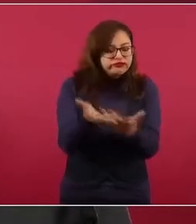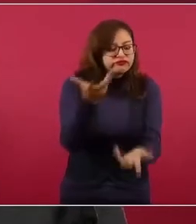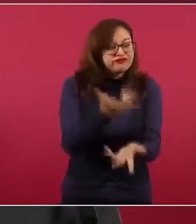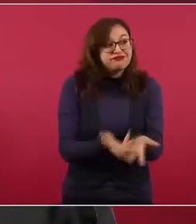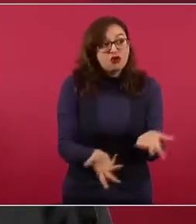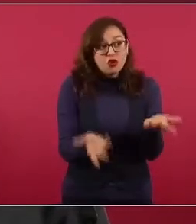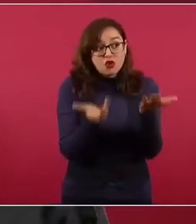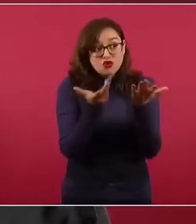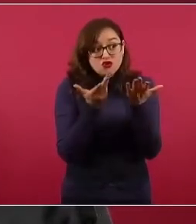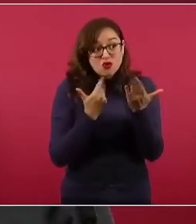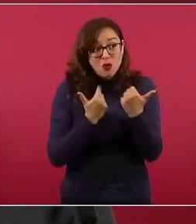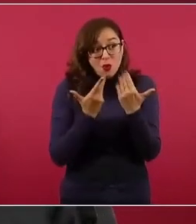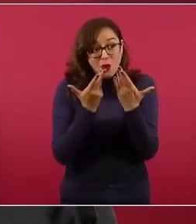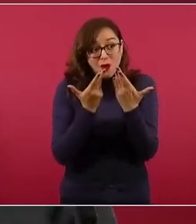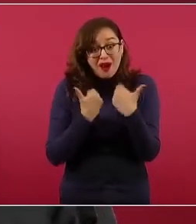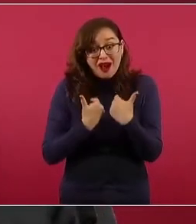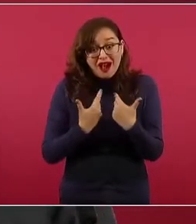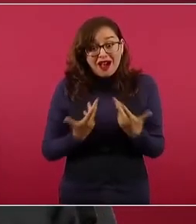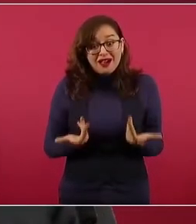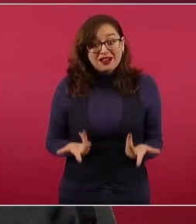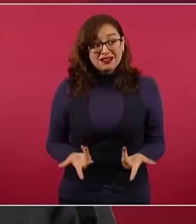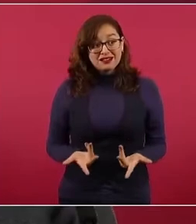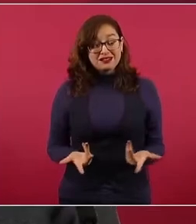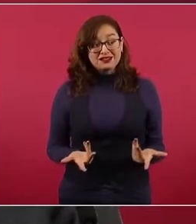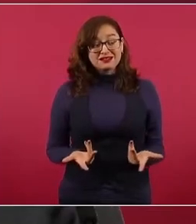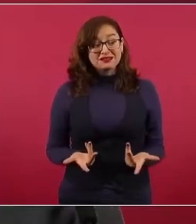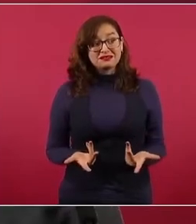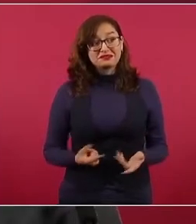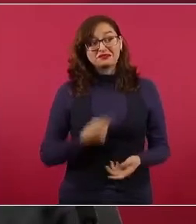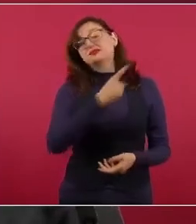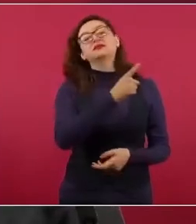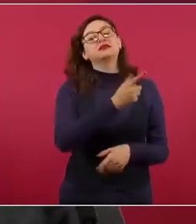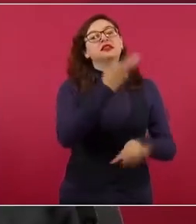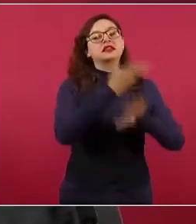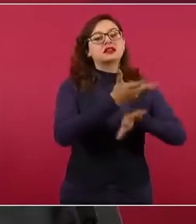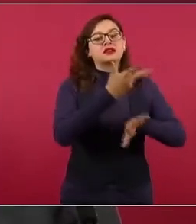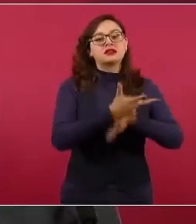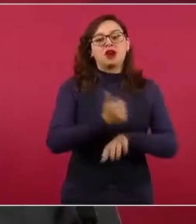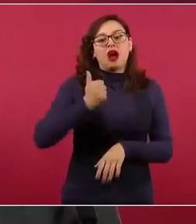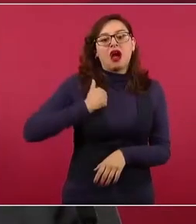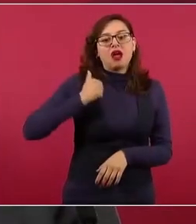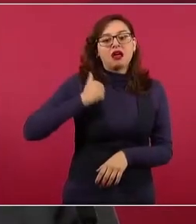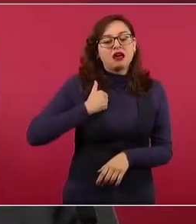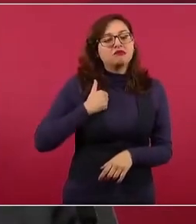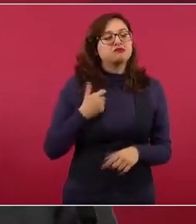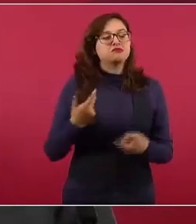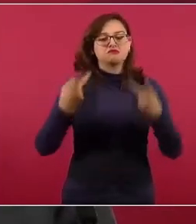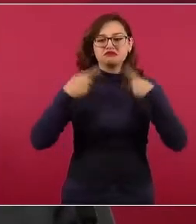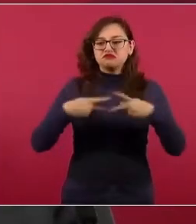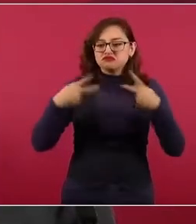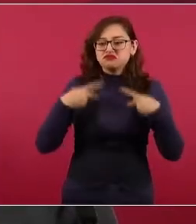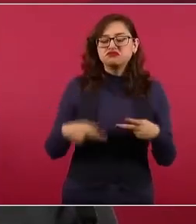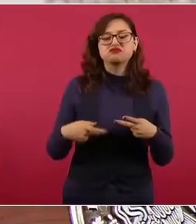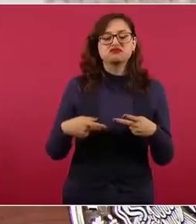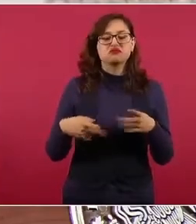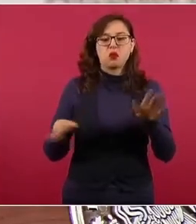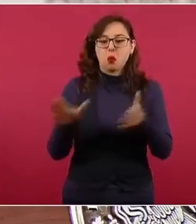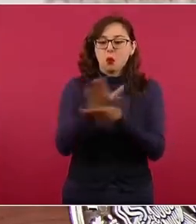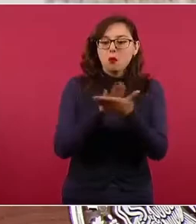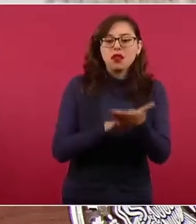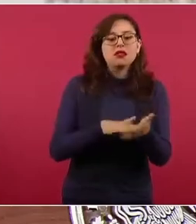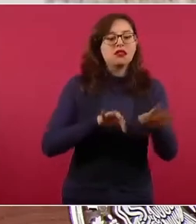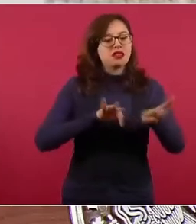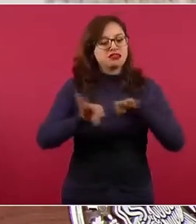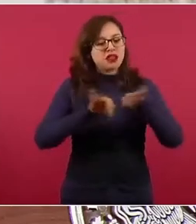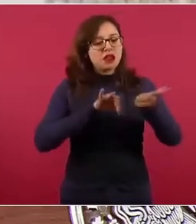en Estados Unidos ni en Canadá, para que puedan